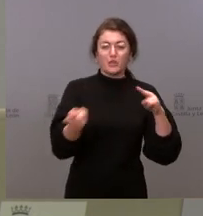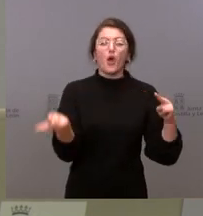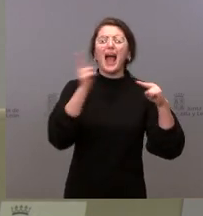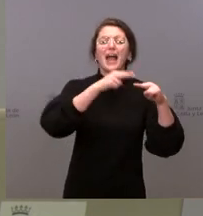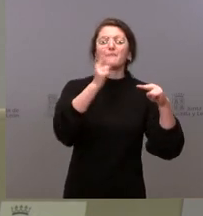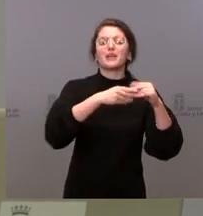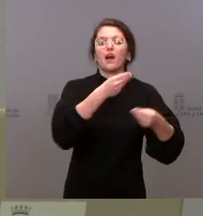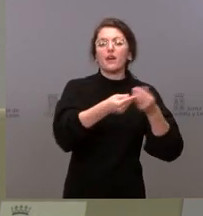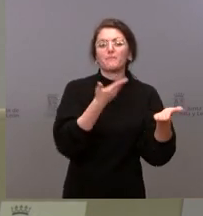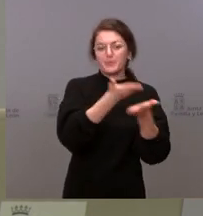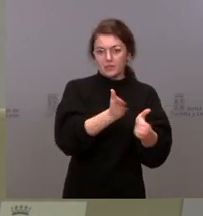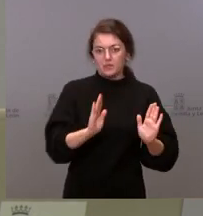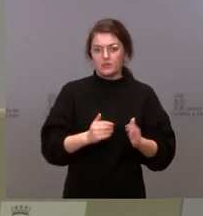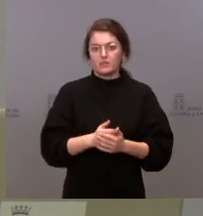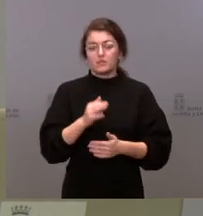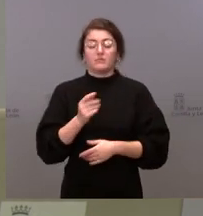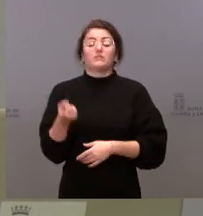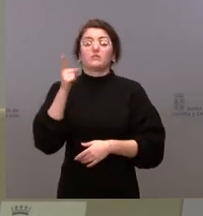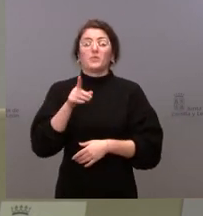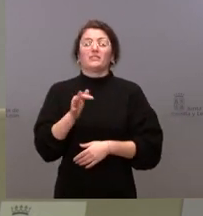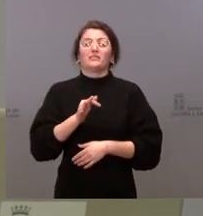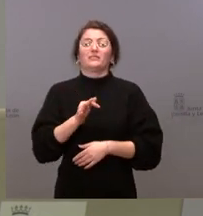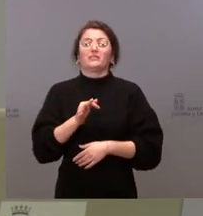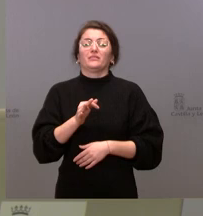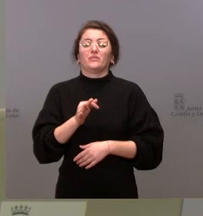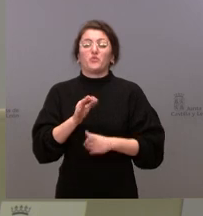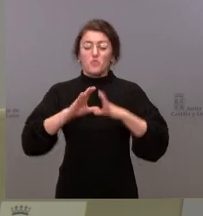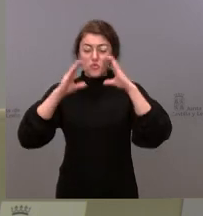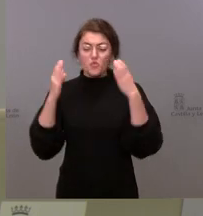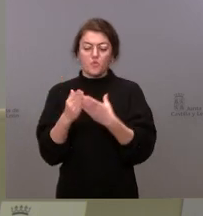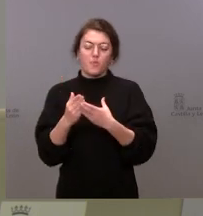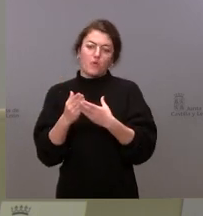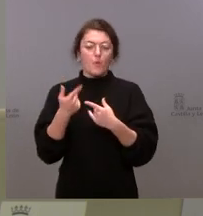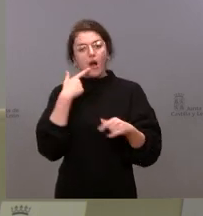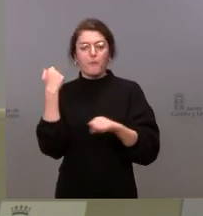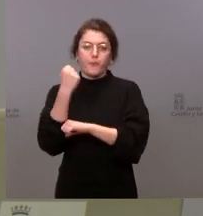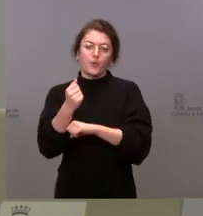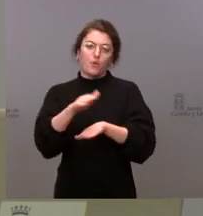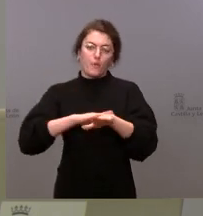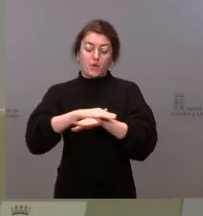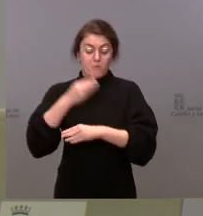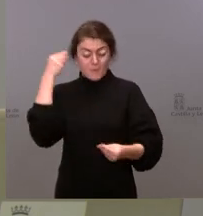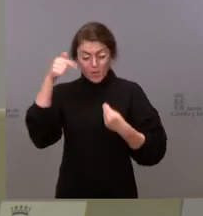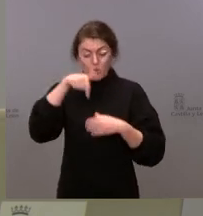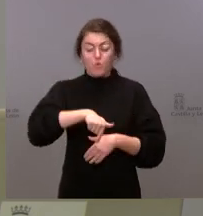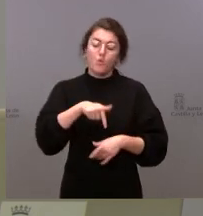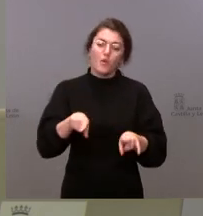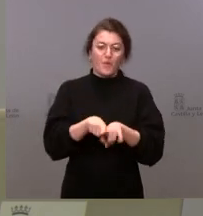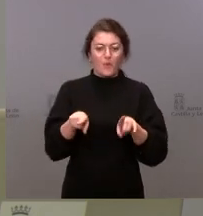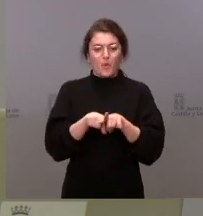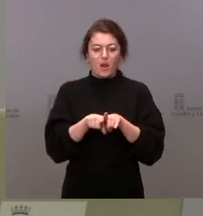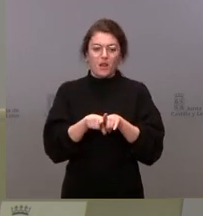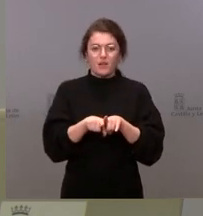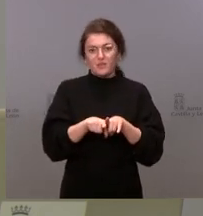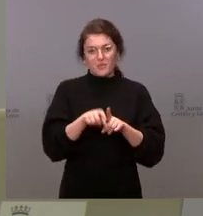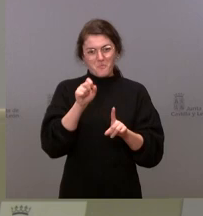parte de los grupos que sustentan la acción del Gobierno. Creo que hoy las posturas están seguramente más cerca de lo que podía estar hace